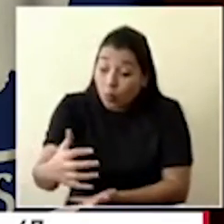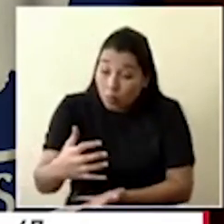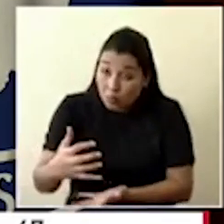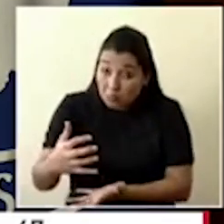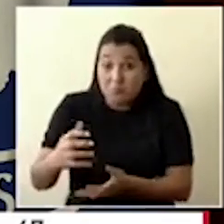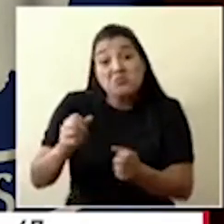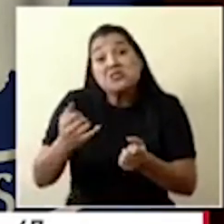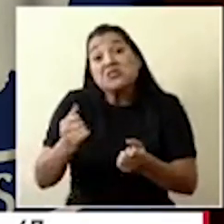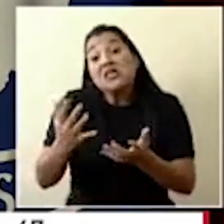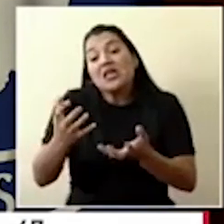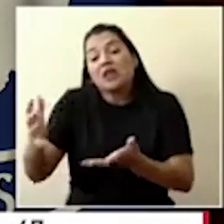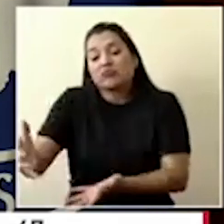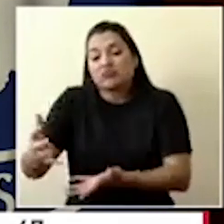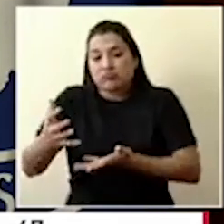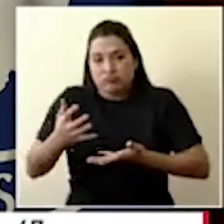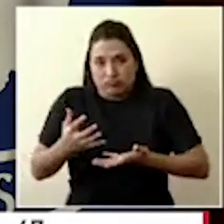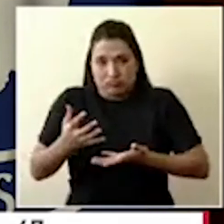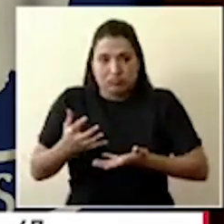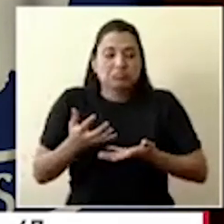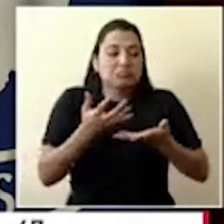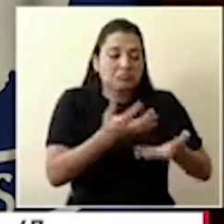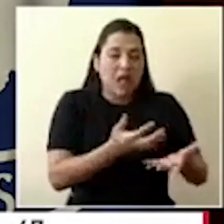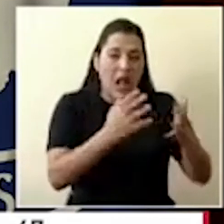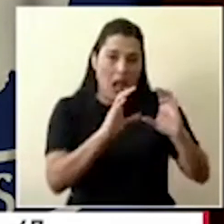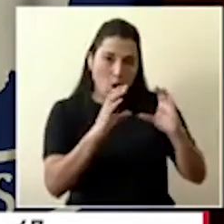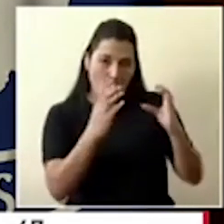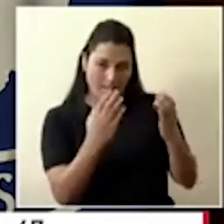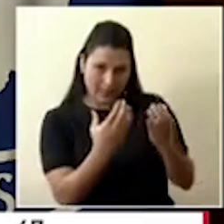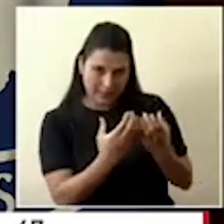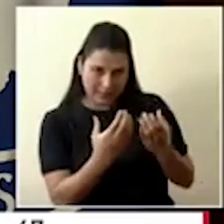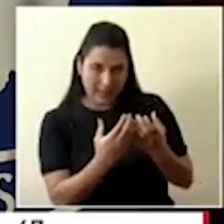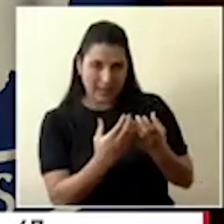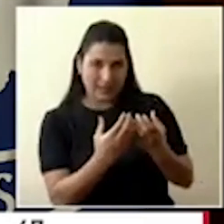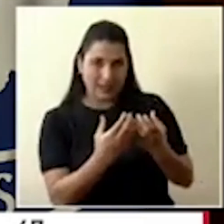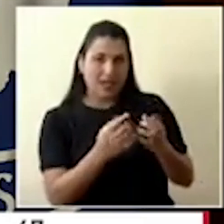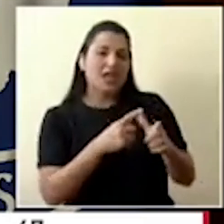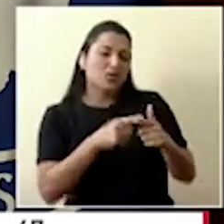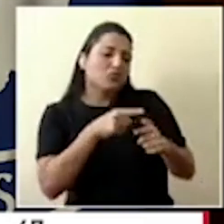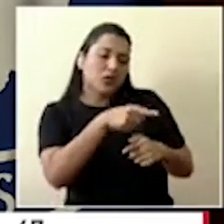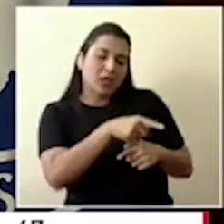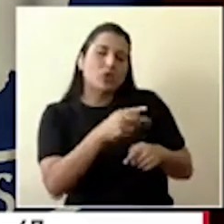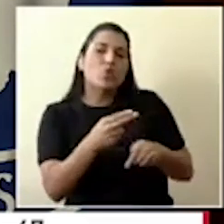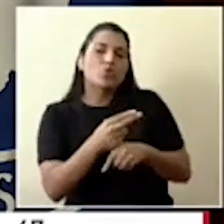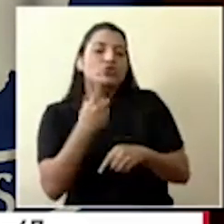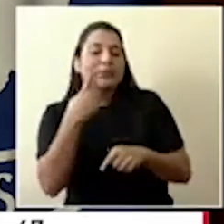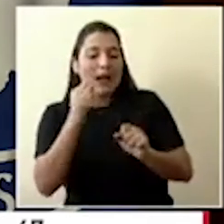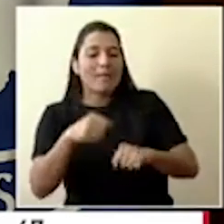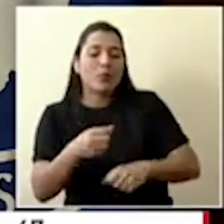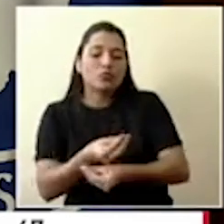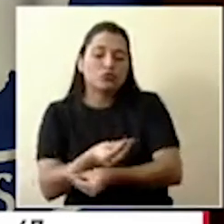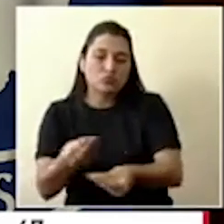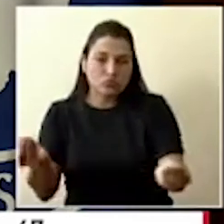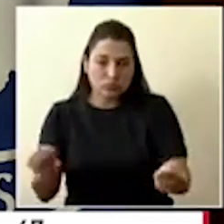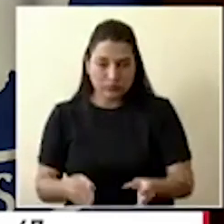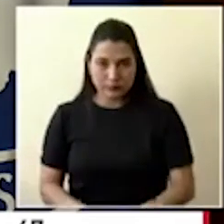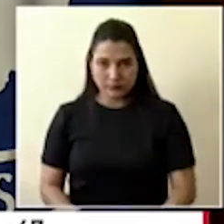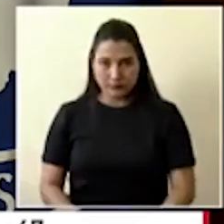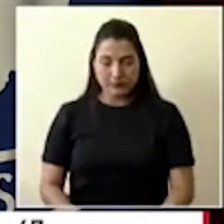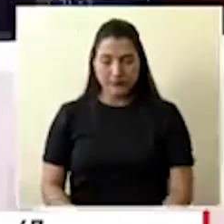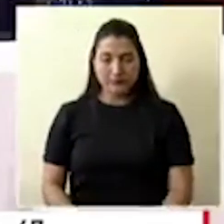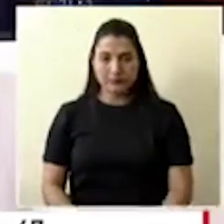para que ahí se le pueda recibir y poder después armar otros diarios para llevar como parte de este operativo.